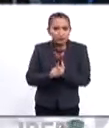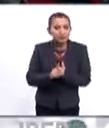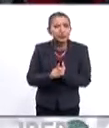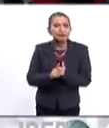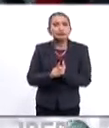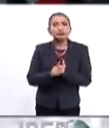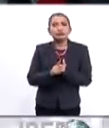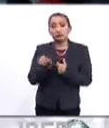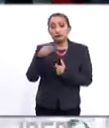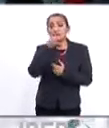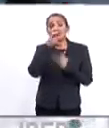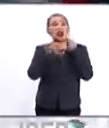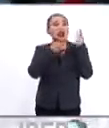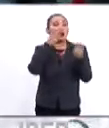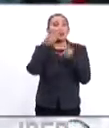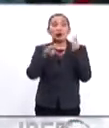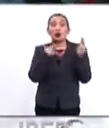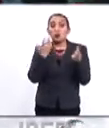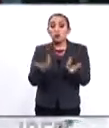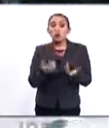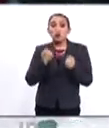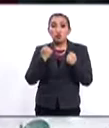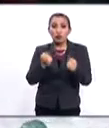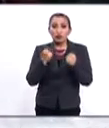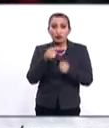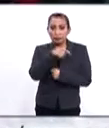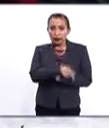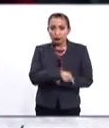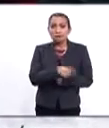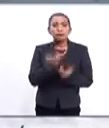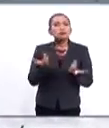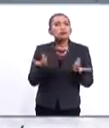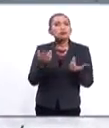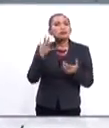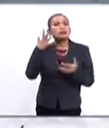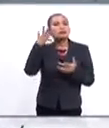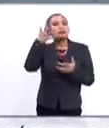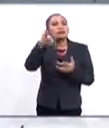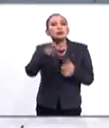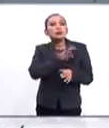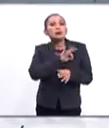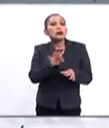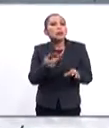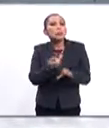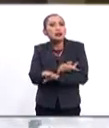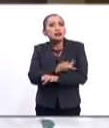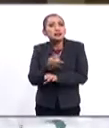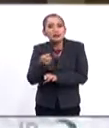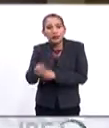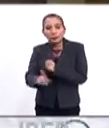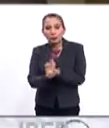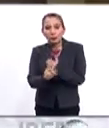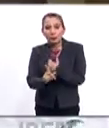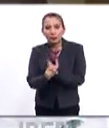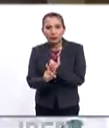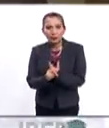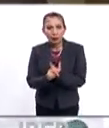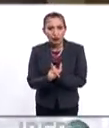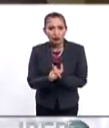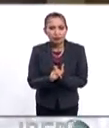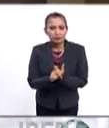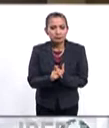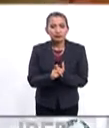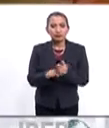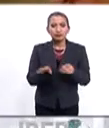es de declaraciones incendiarias. ¿Hasta dónde puede llegar esta crisis? ¿Cómo poder